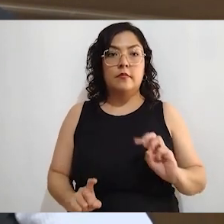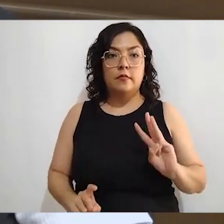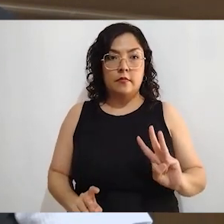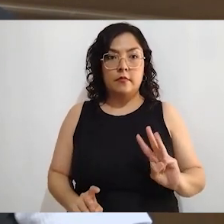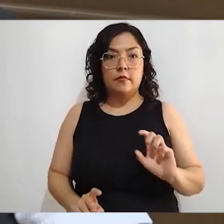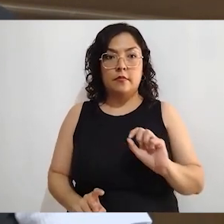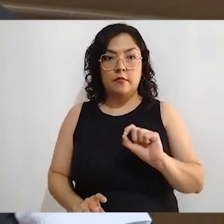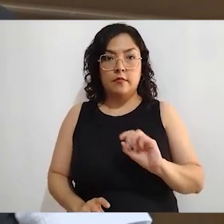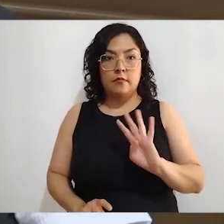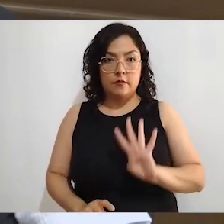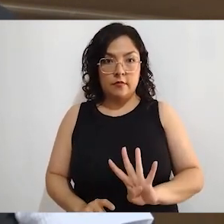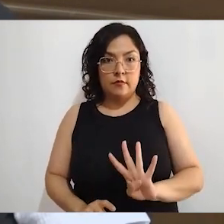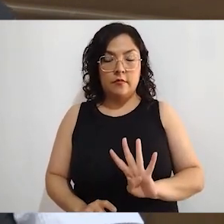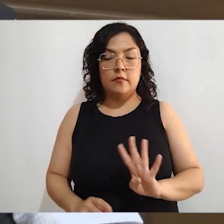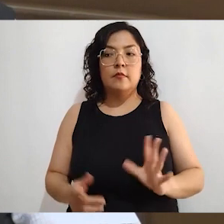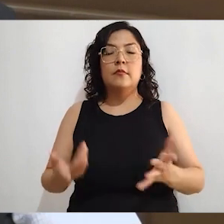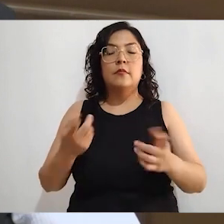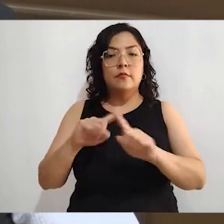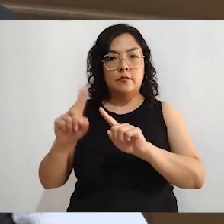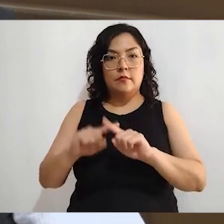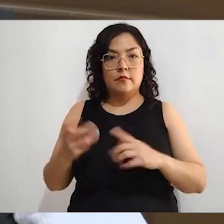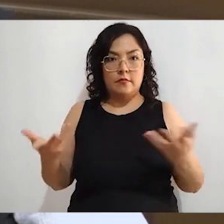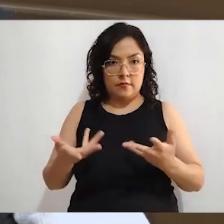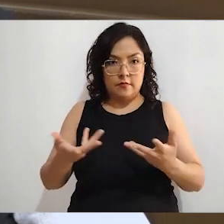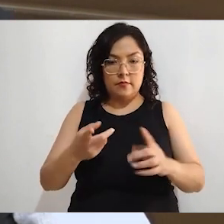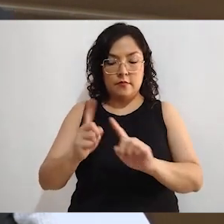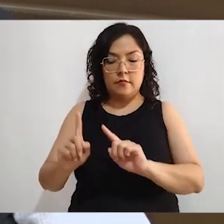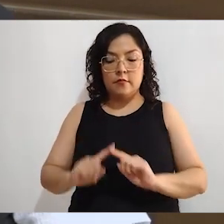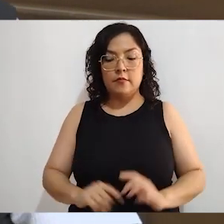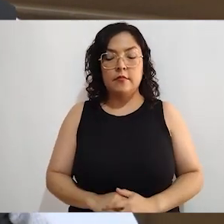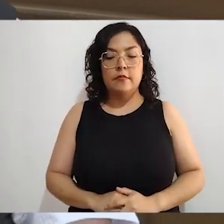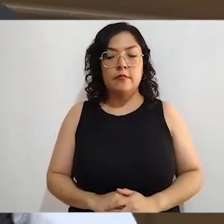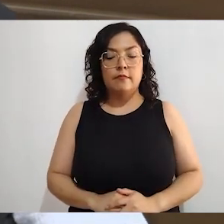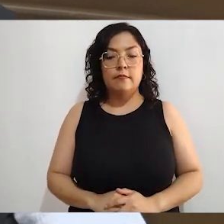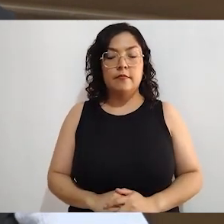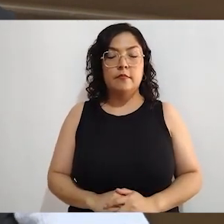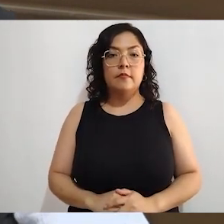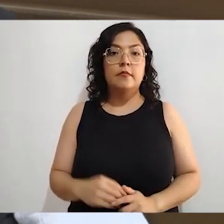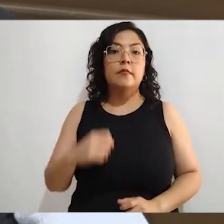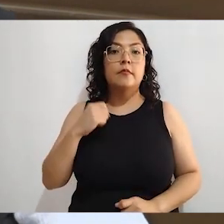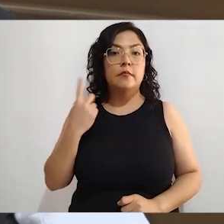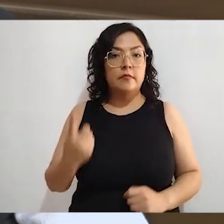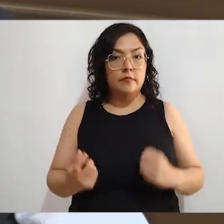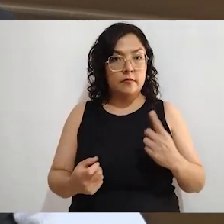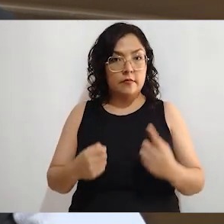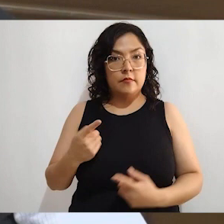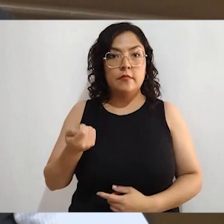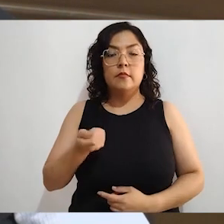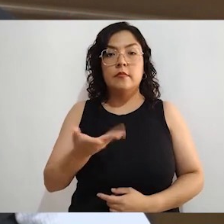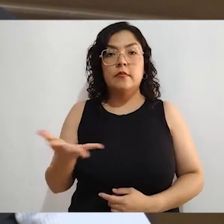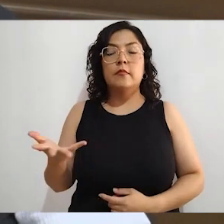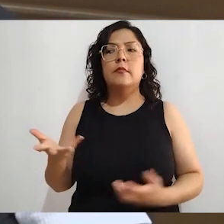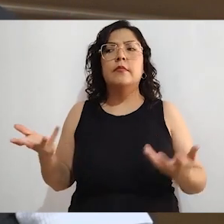serie de actividades, algunas que son, digamos, de las más recurridas porque son